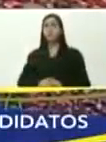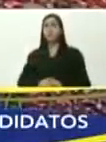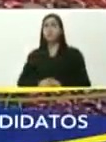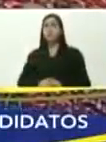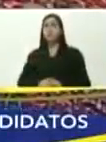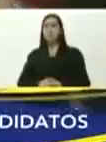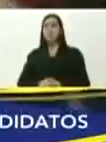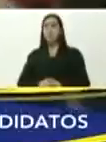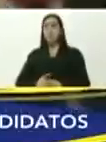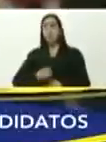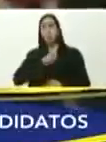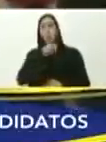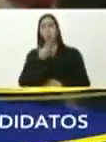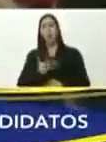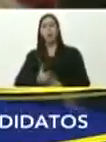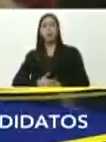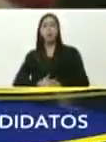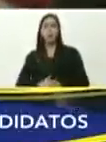bueno,